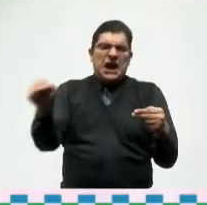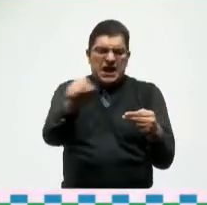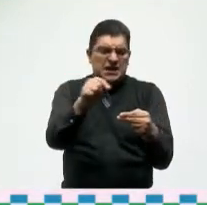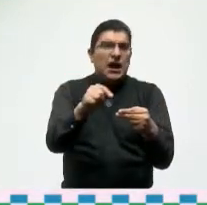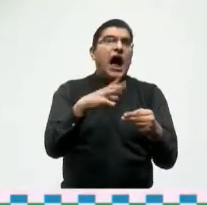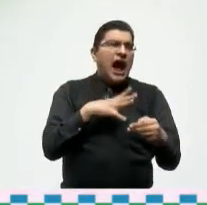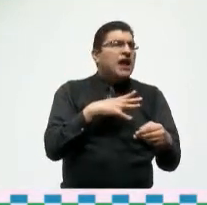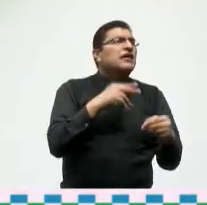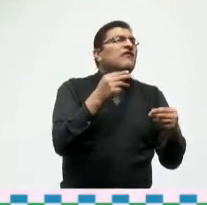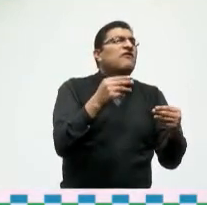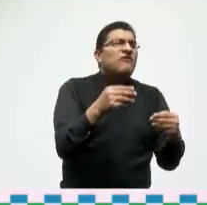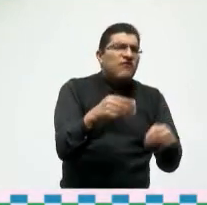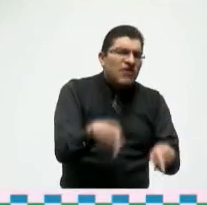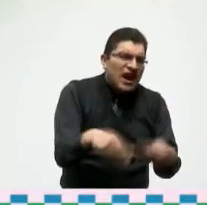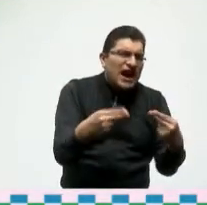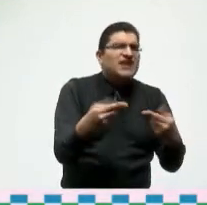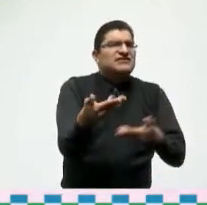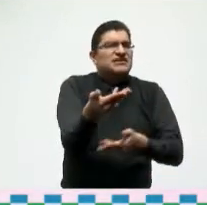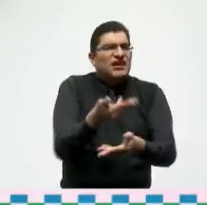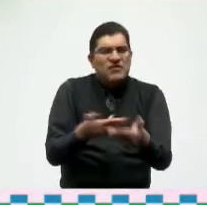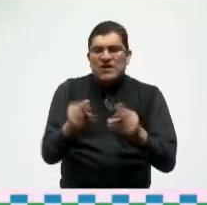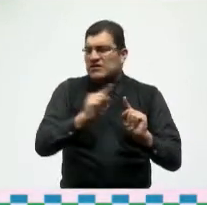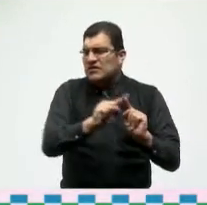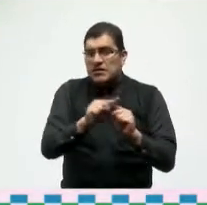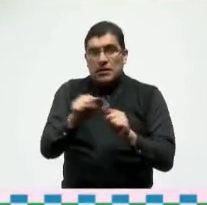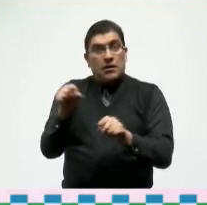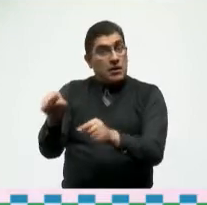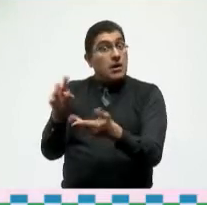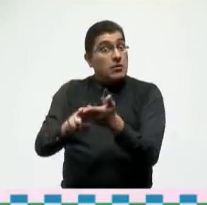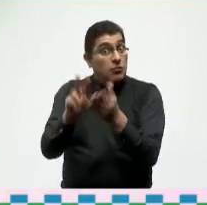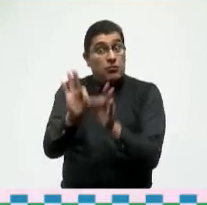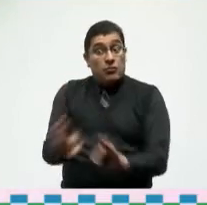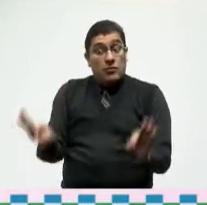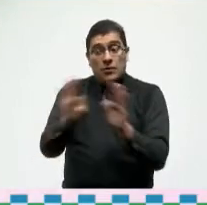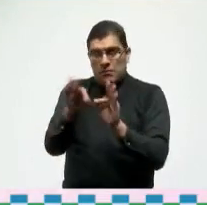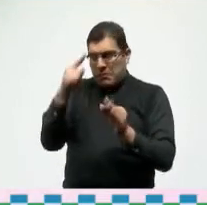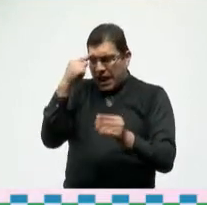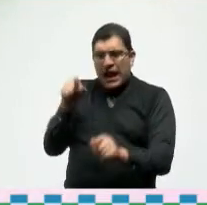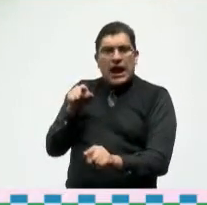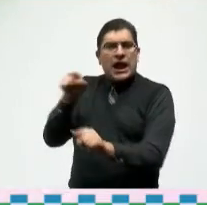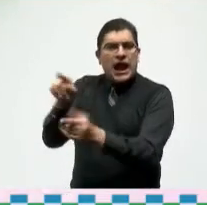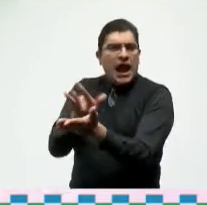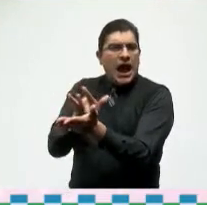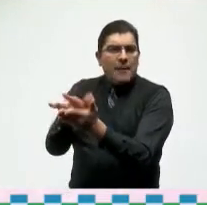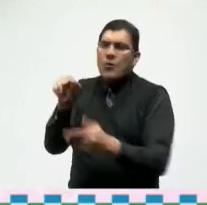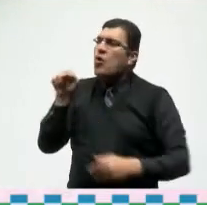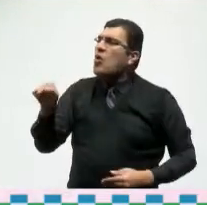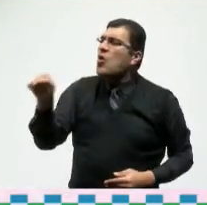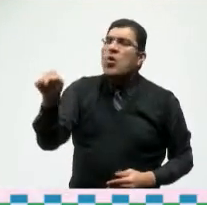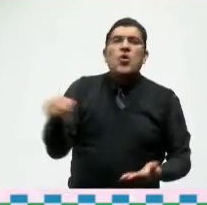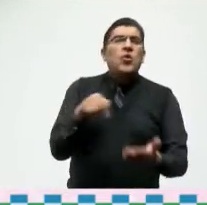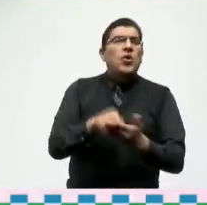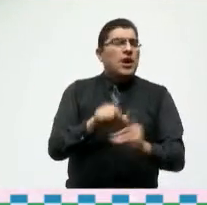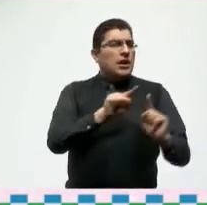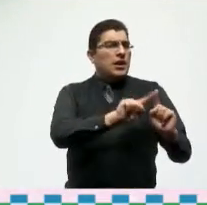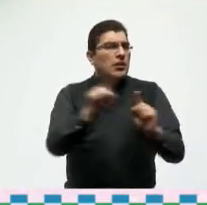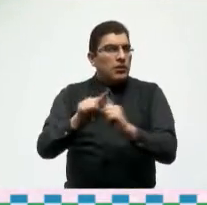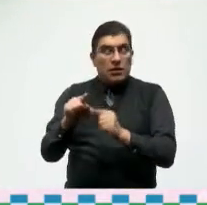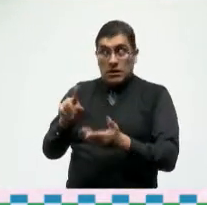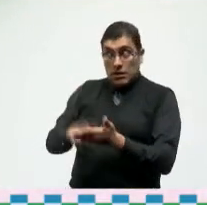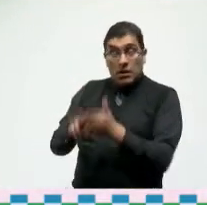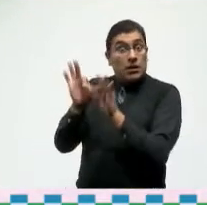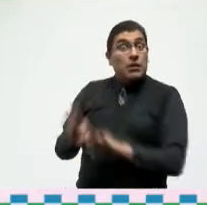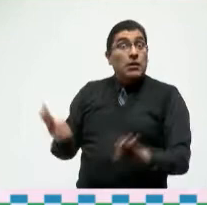comercio y de servicios que son fundamentales para las localidades que son pieza